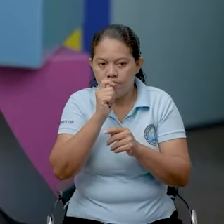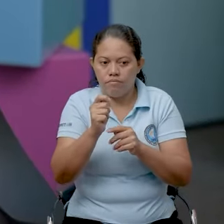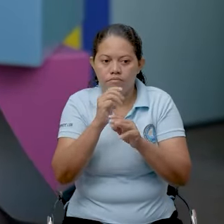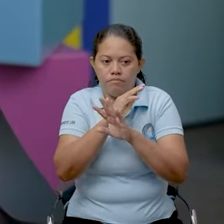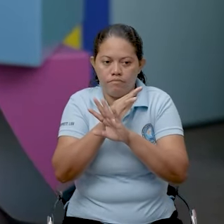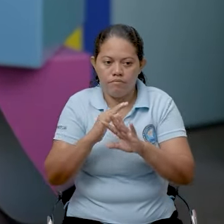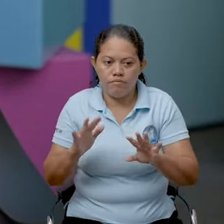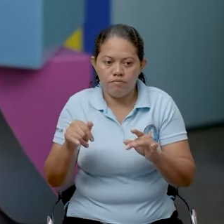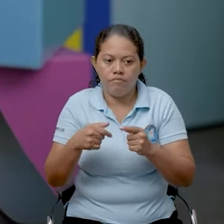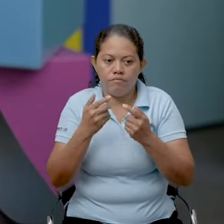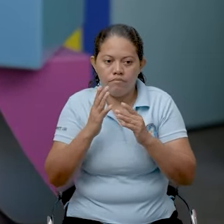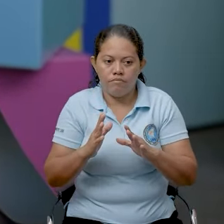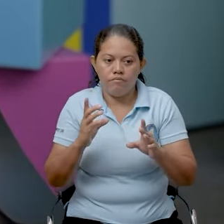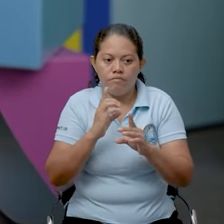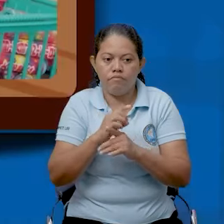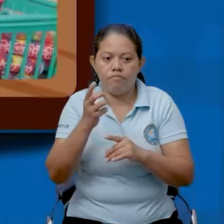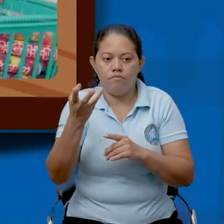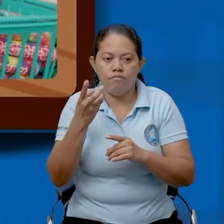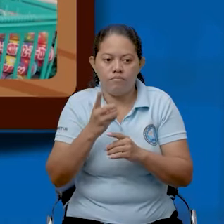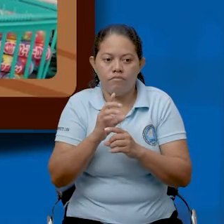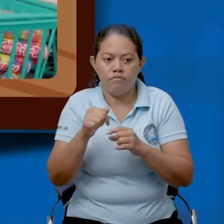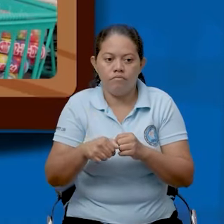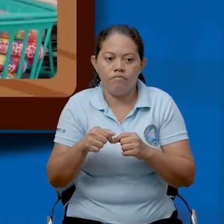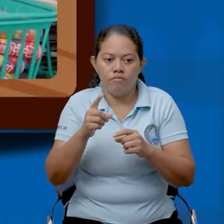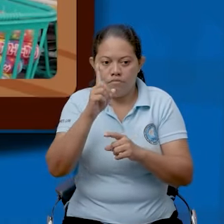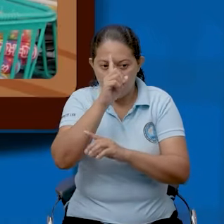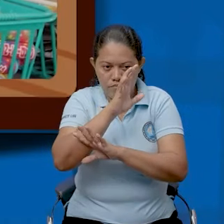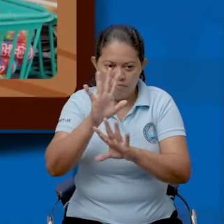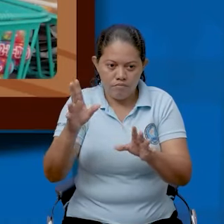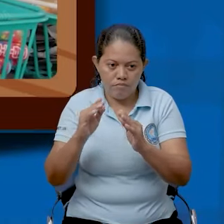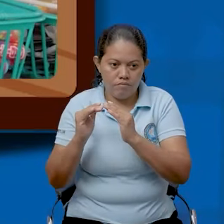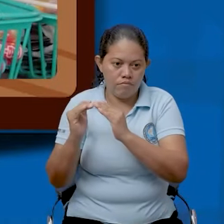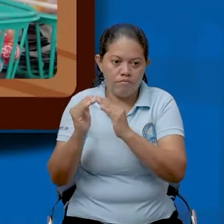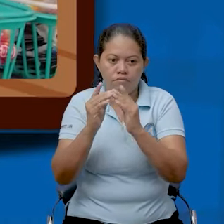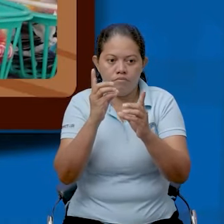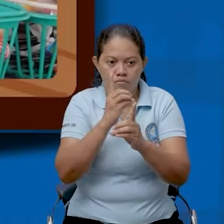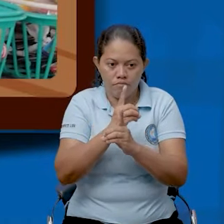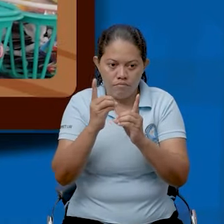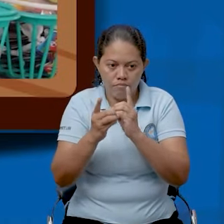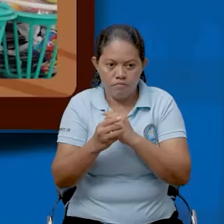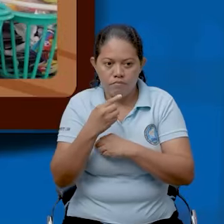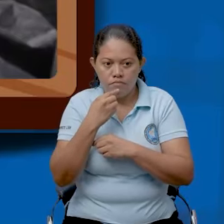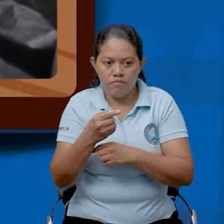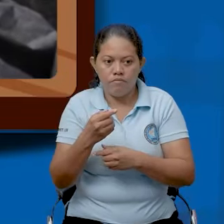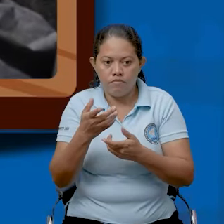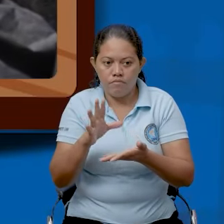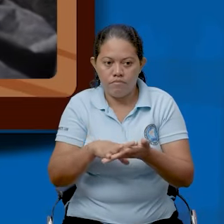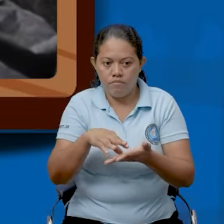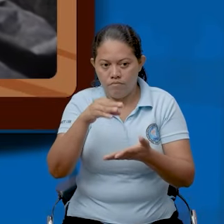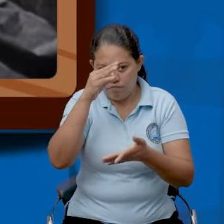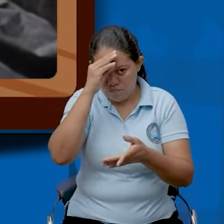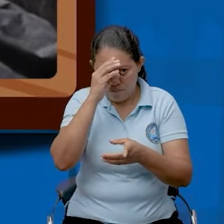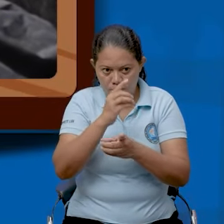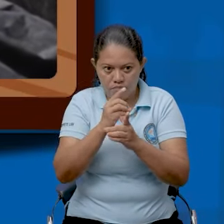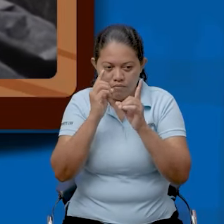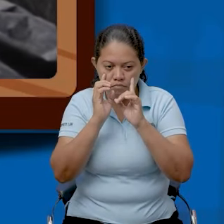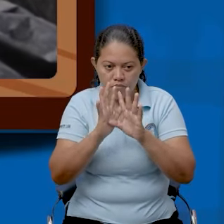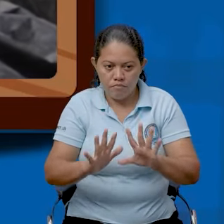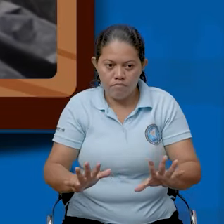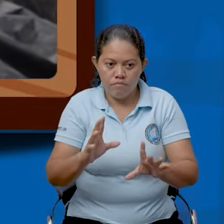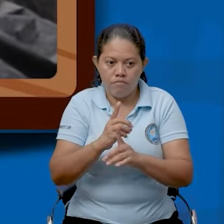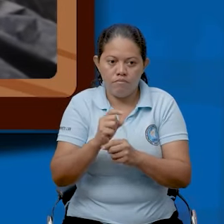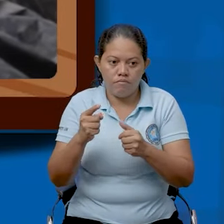en paz y tranquilidad. Estamos claros que toda la ciudadanía debe conocer las siguientes recomendaciones.